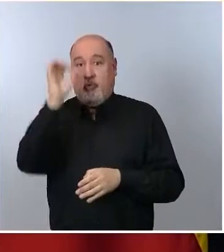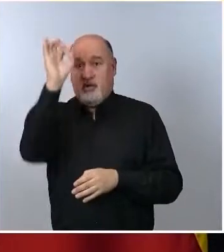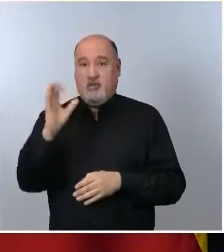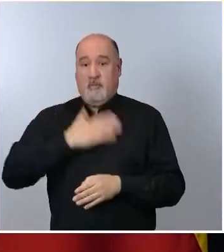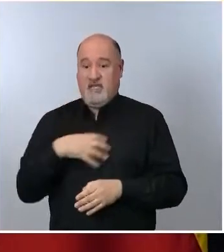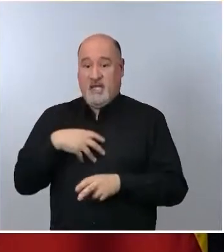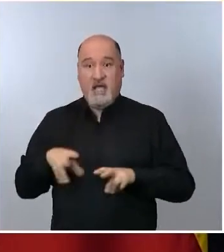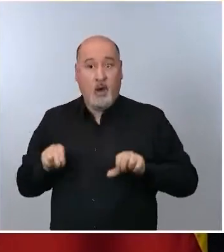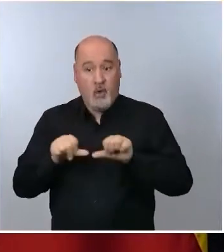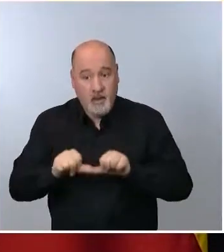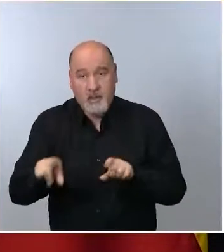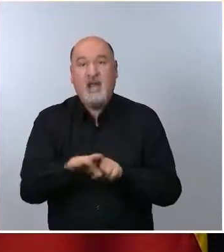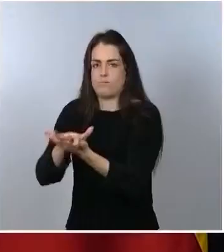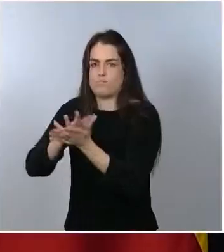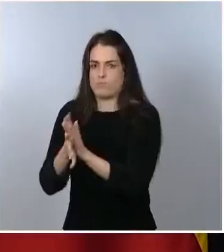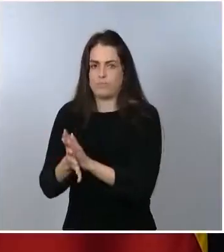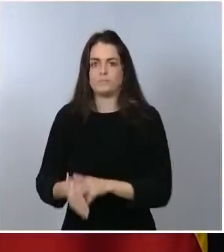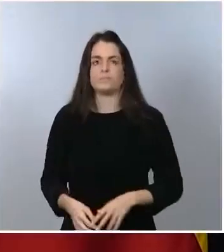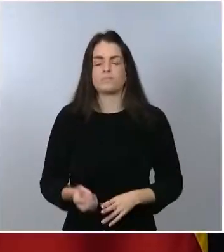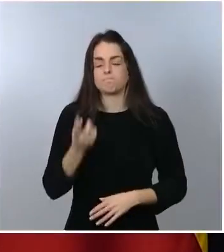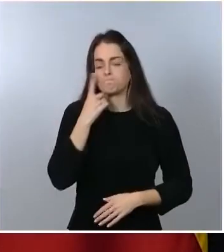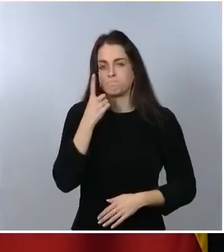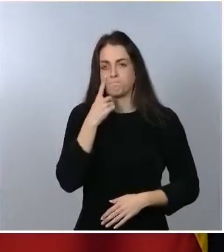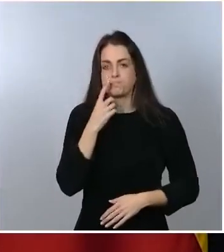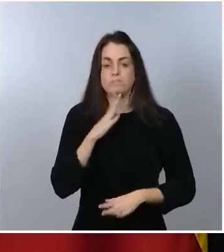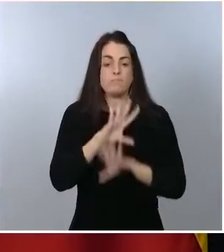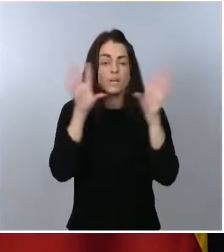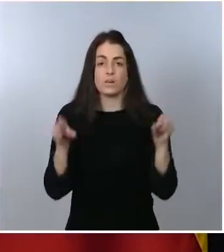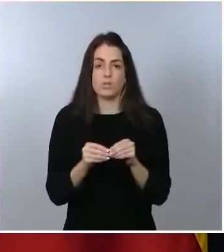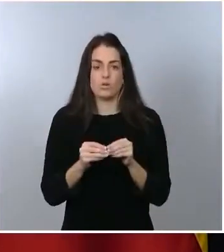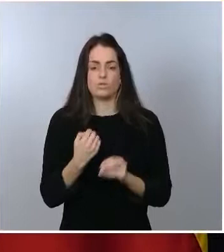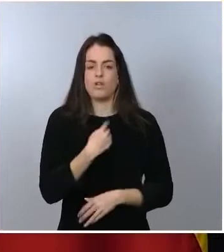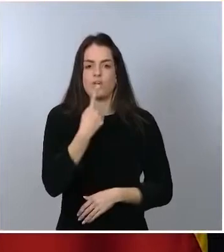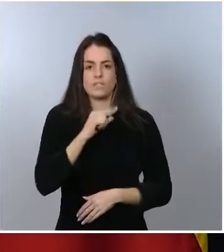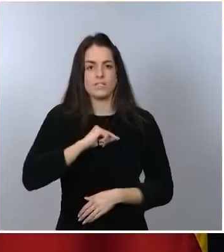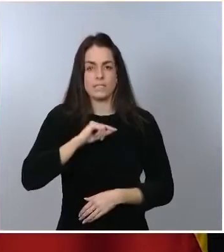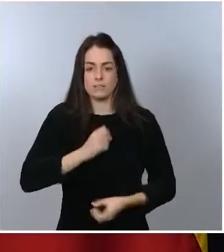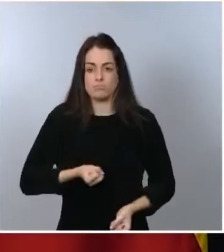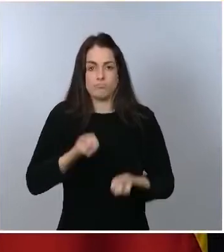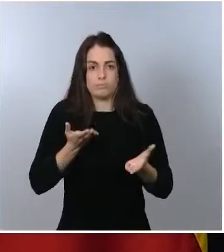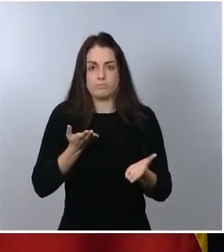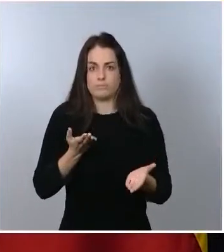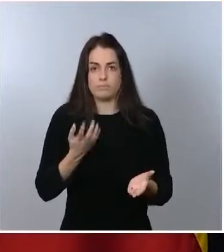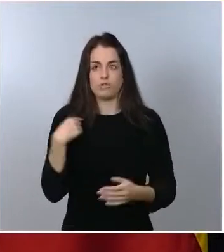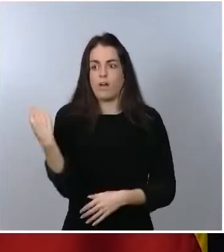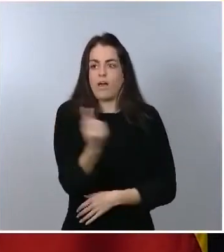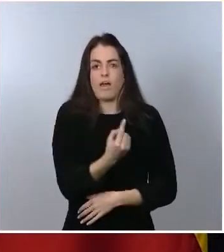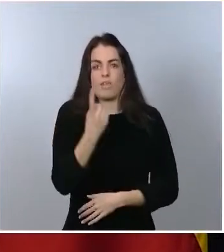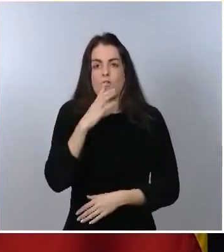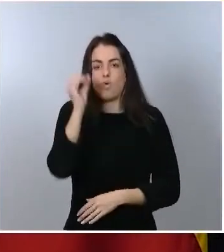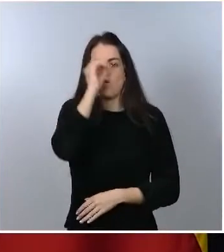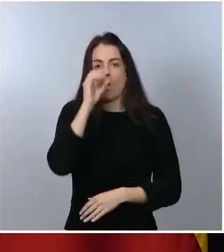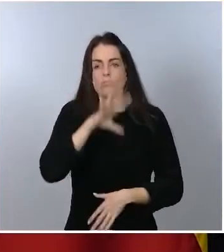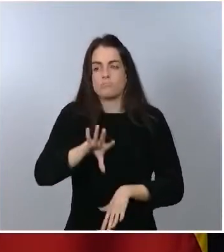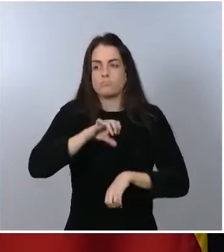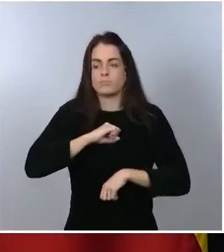me arrepiento de nada de lo que he hecho. Se lo digo como lo siento y admito que cada uno haga la aprobación que estive más conveniente hacer, pero